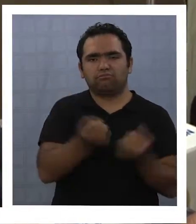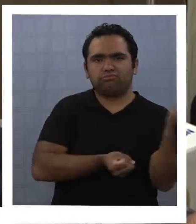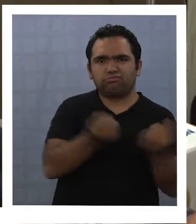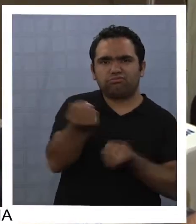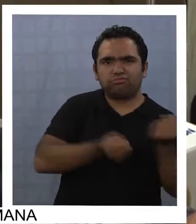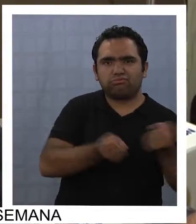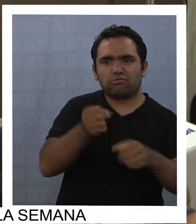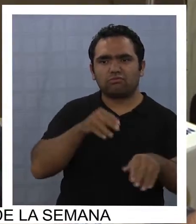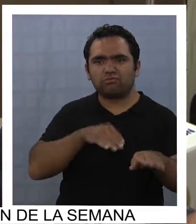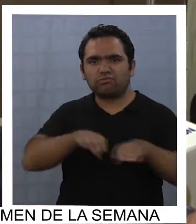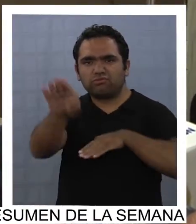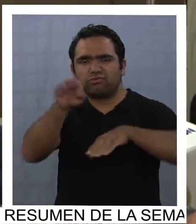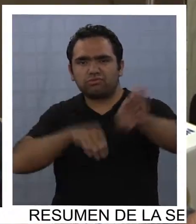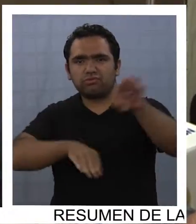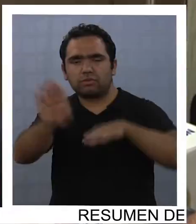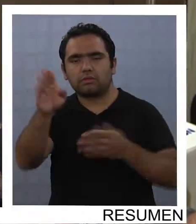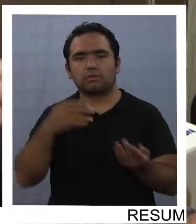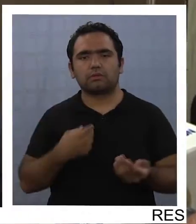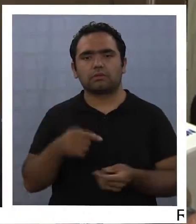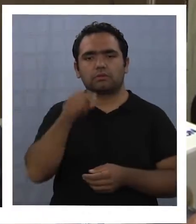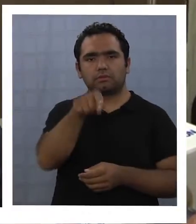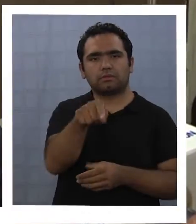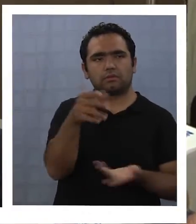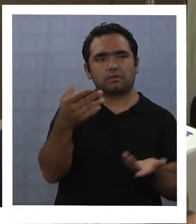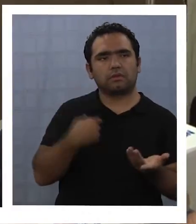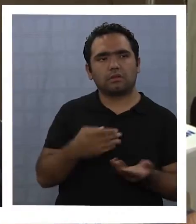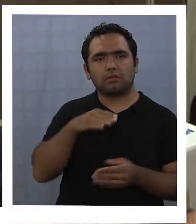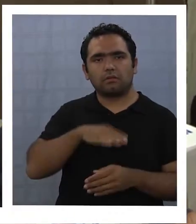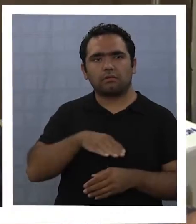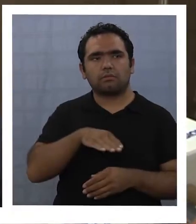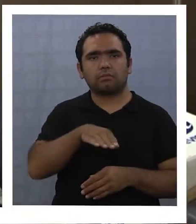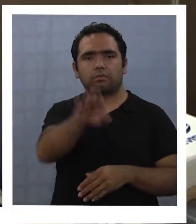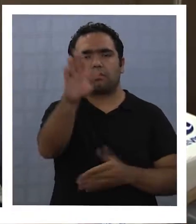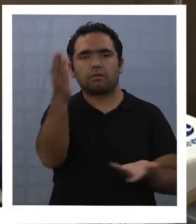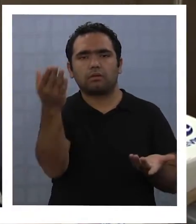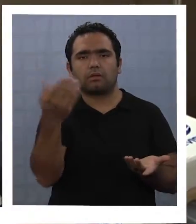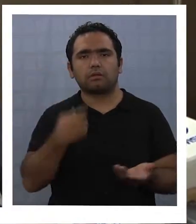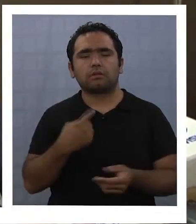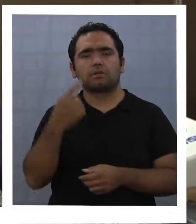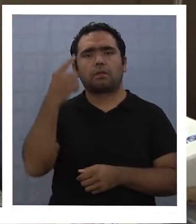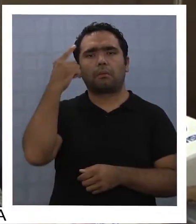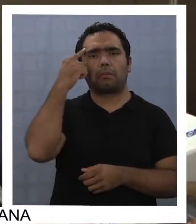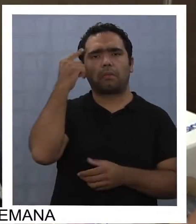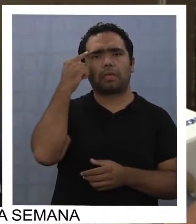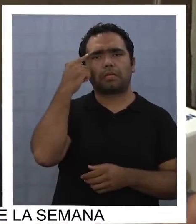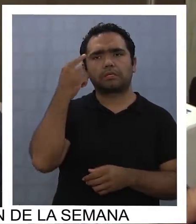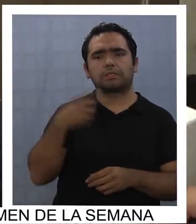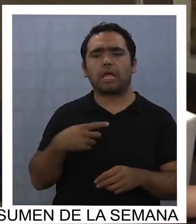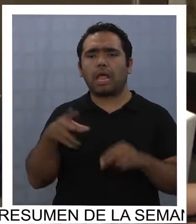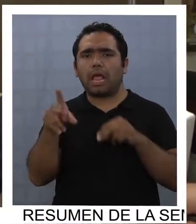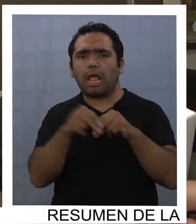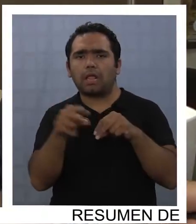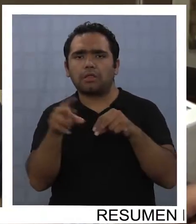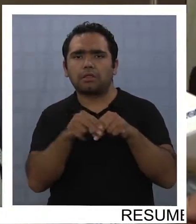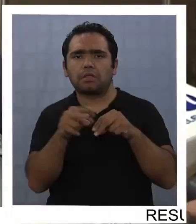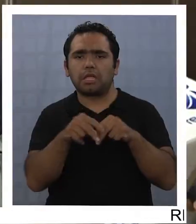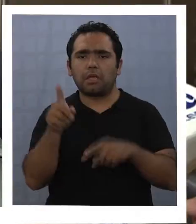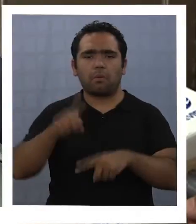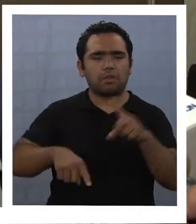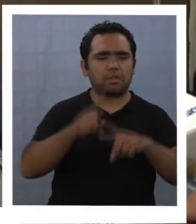estos vehículos no pasan por arriba de un sitio arqueológico, se supone que no están haciendo daño. Y no es eso.